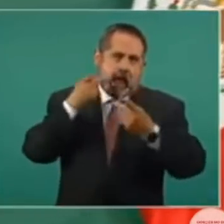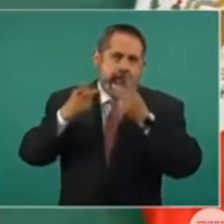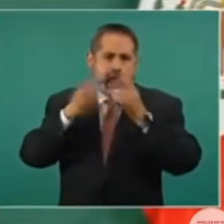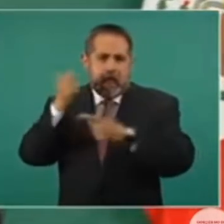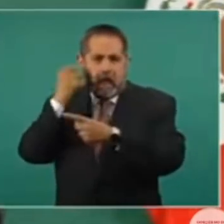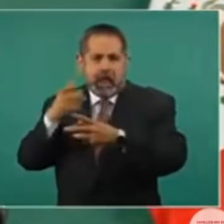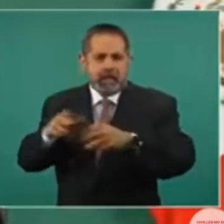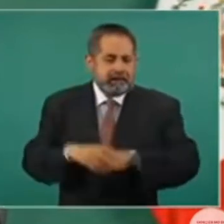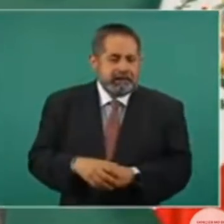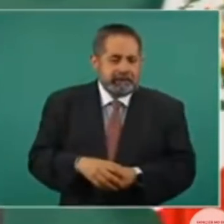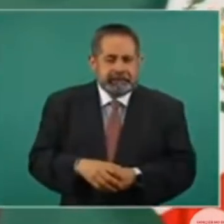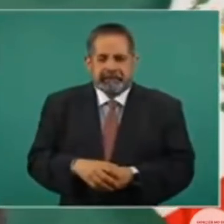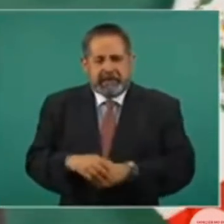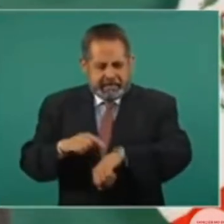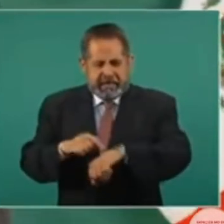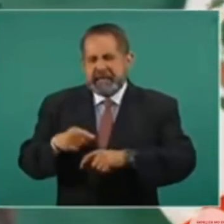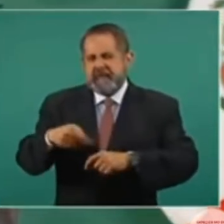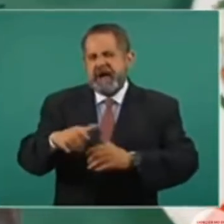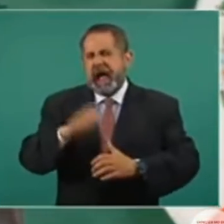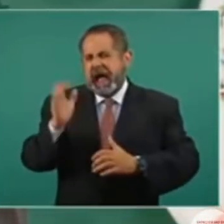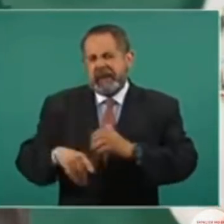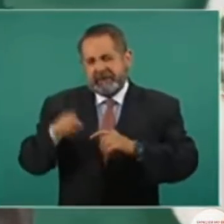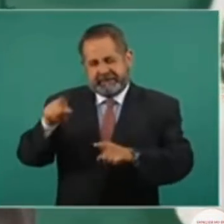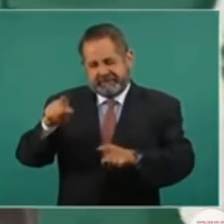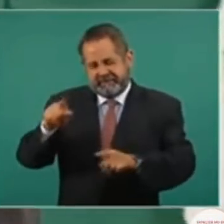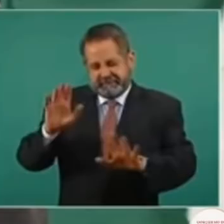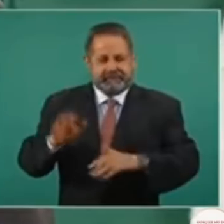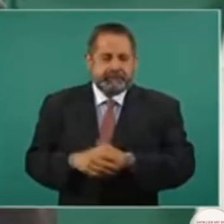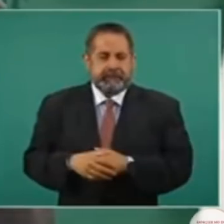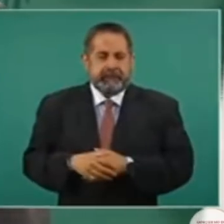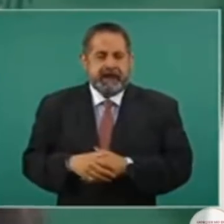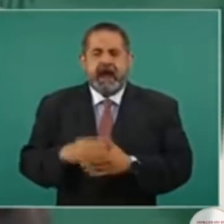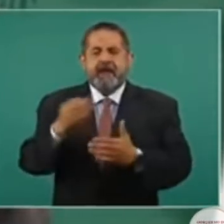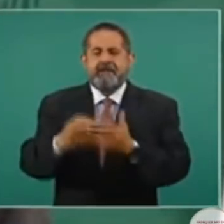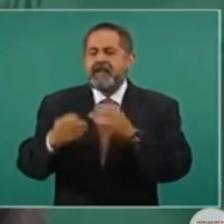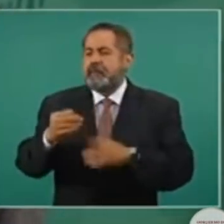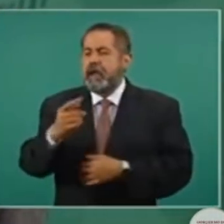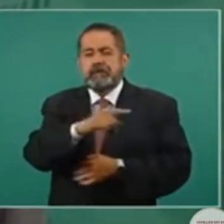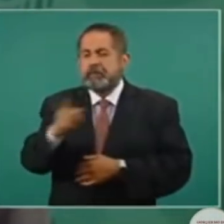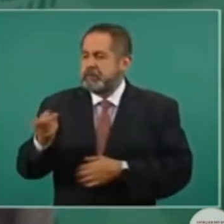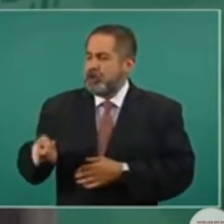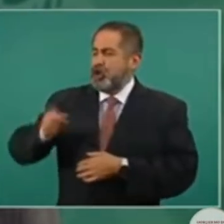Pero ya iba terminando el acto. Ya nada más faltaba que hablara yo.